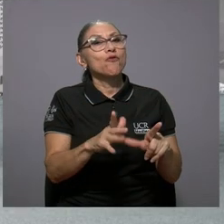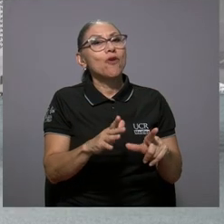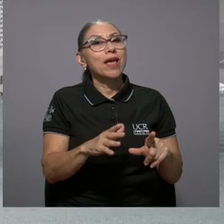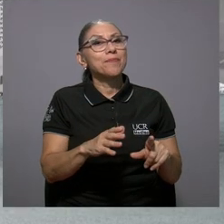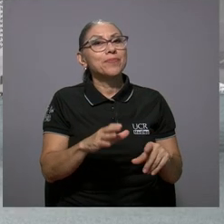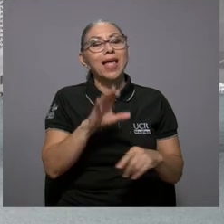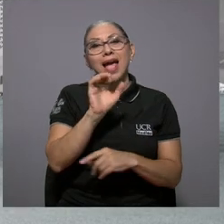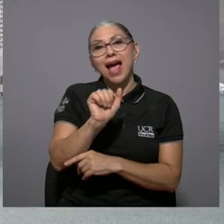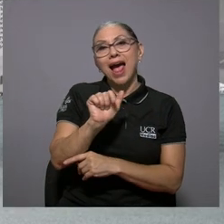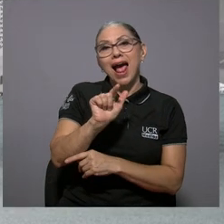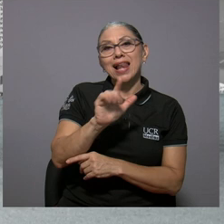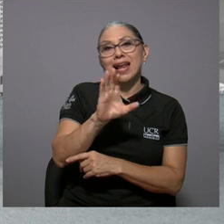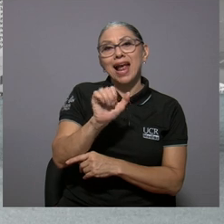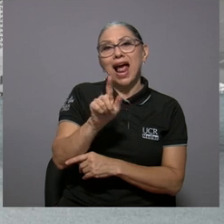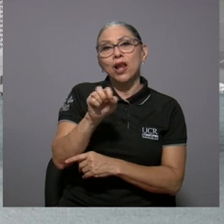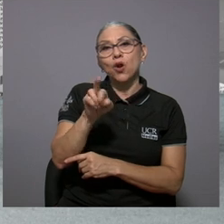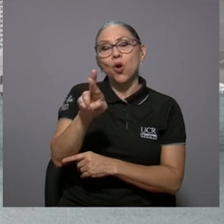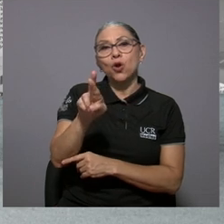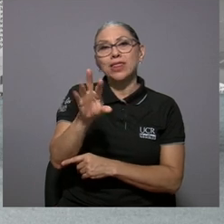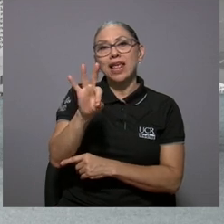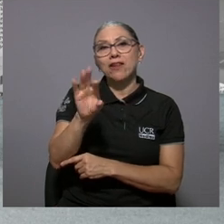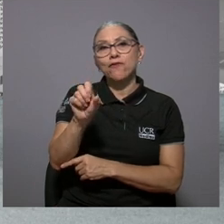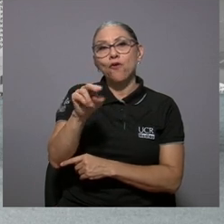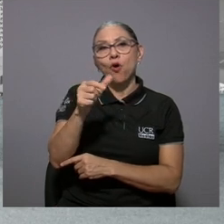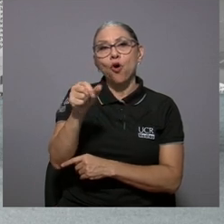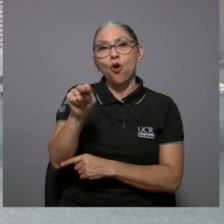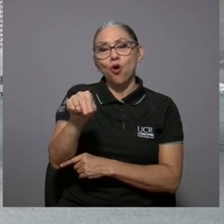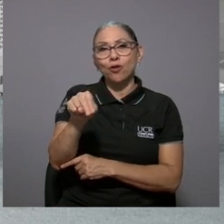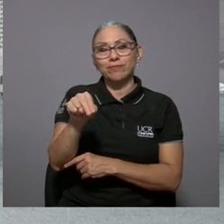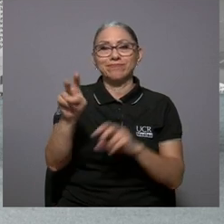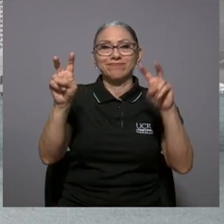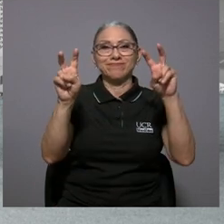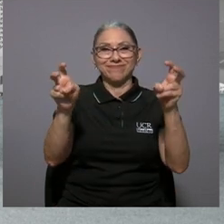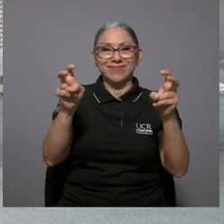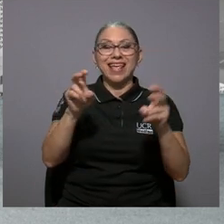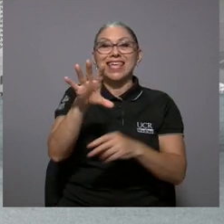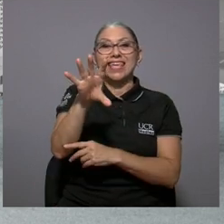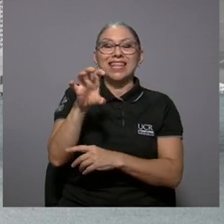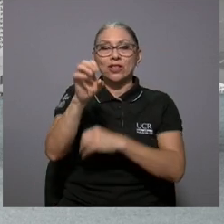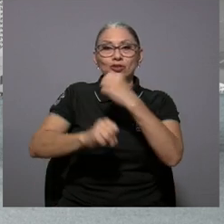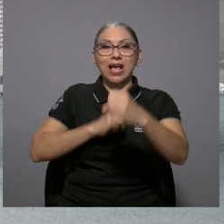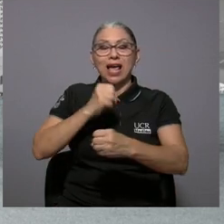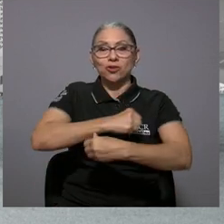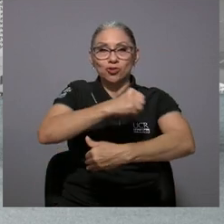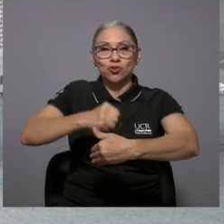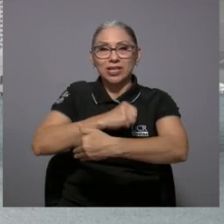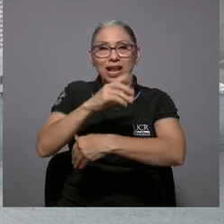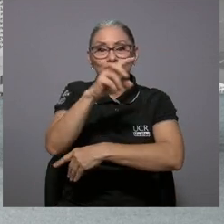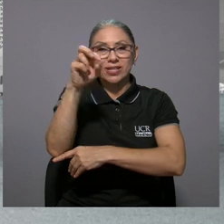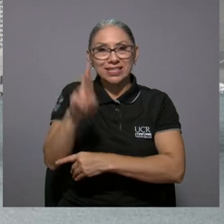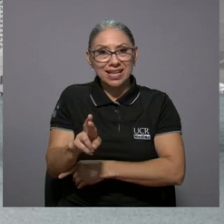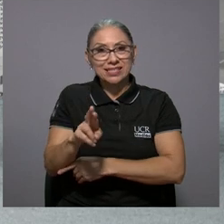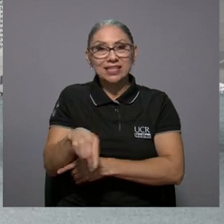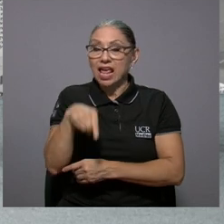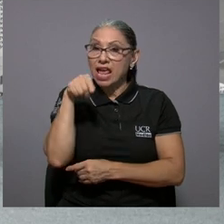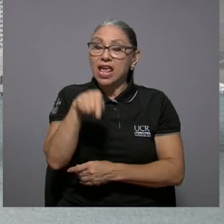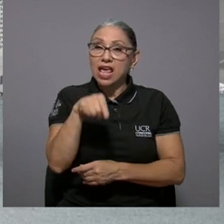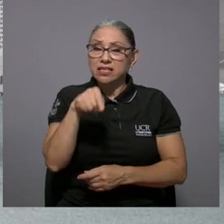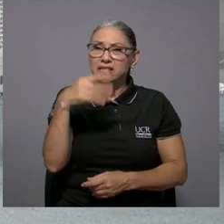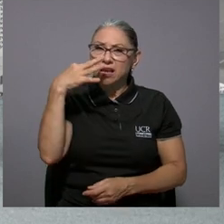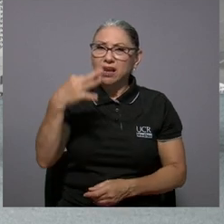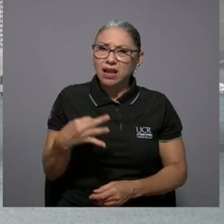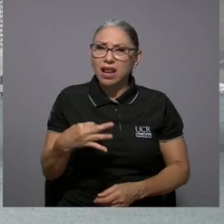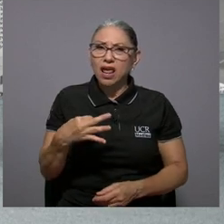libro fue Al calor del fogón 500 años de la cocina costarricense y fue una